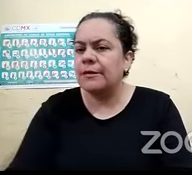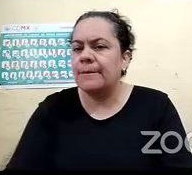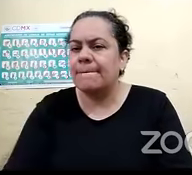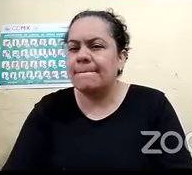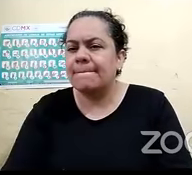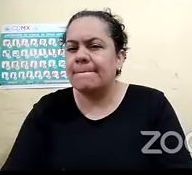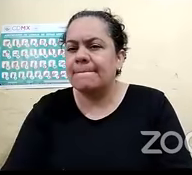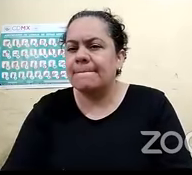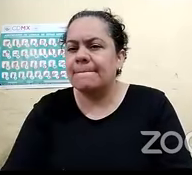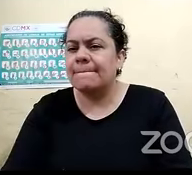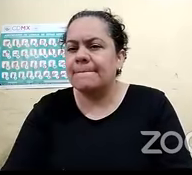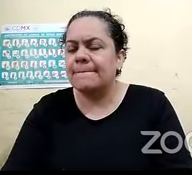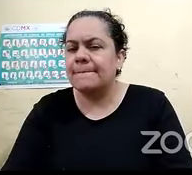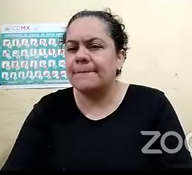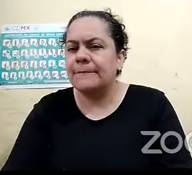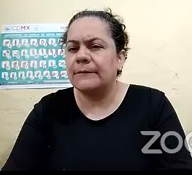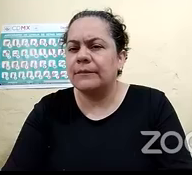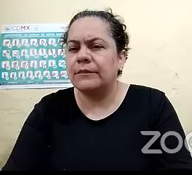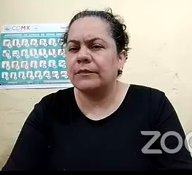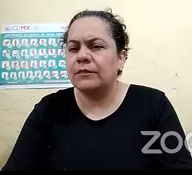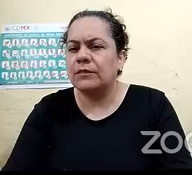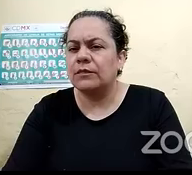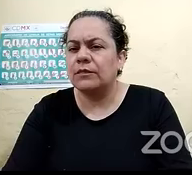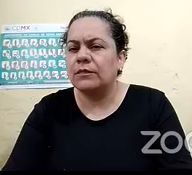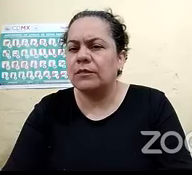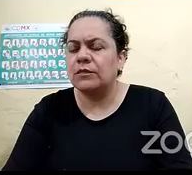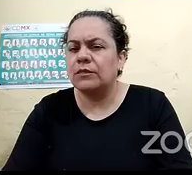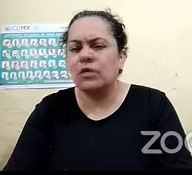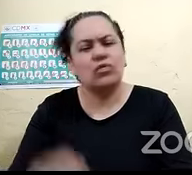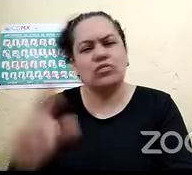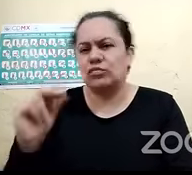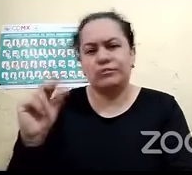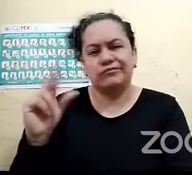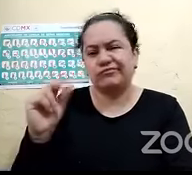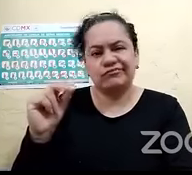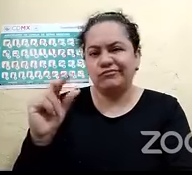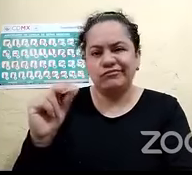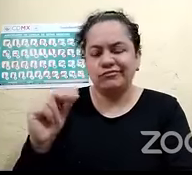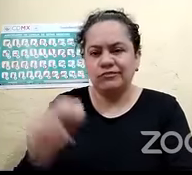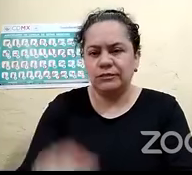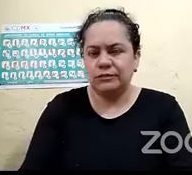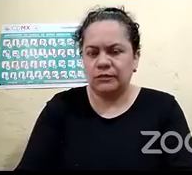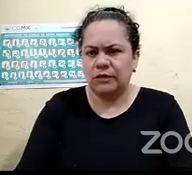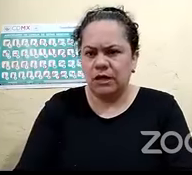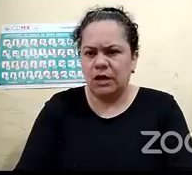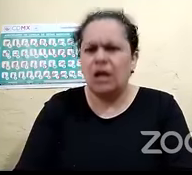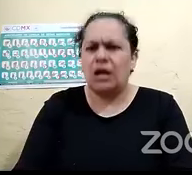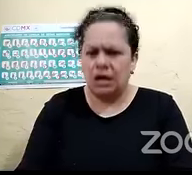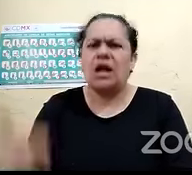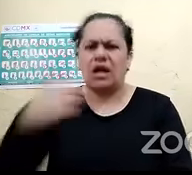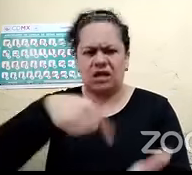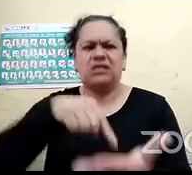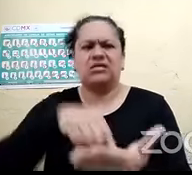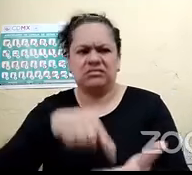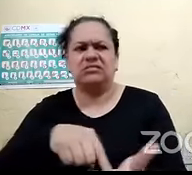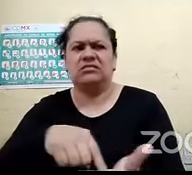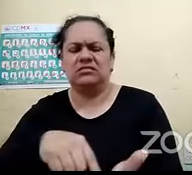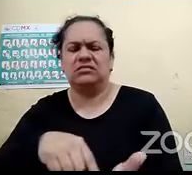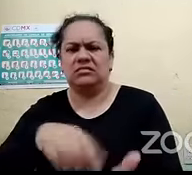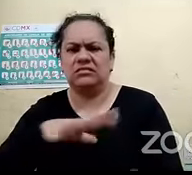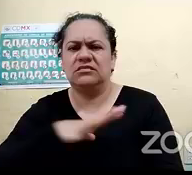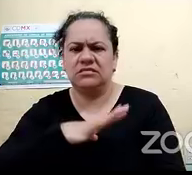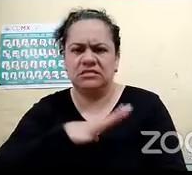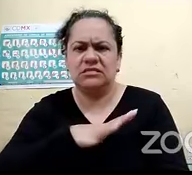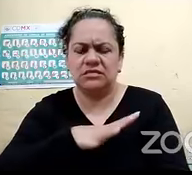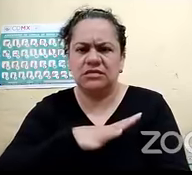en braille tal cual no pero también sí conozco muchos lugares por ejemplo acá de la universidad